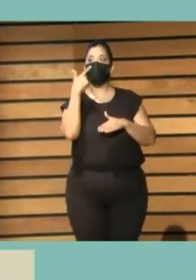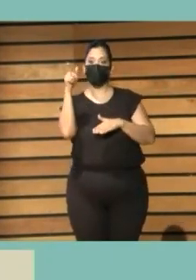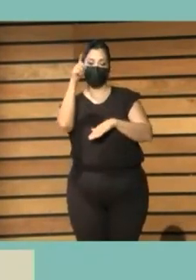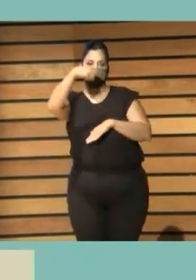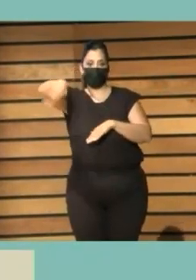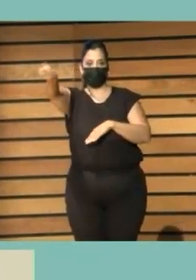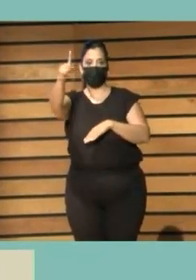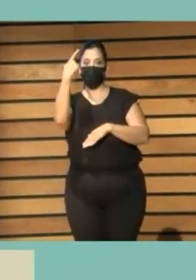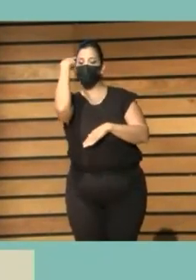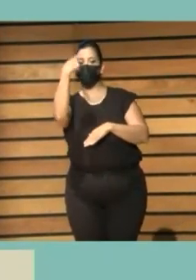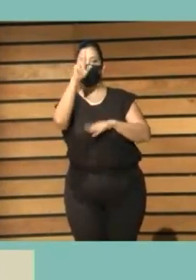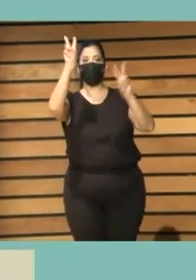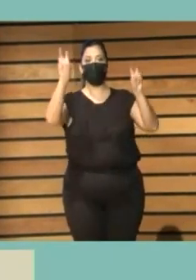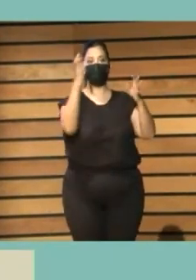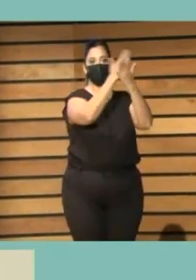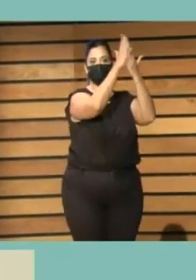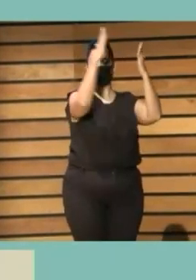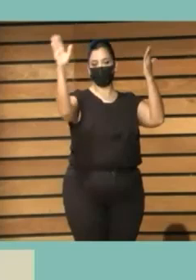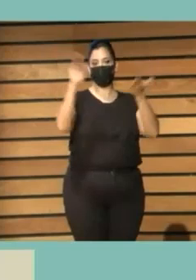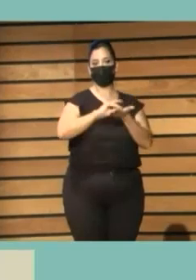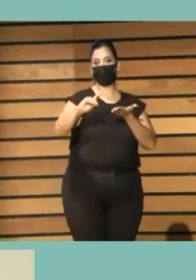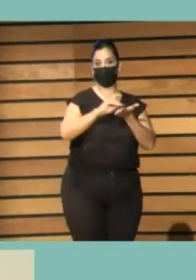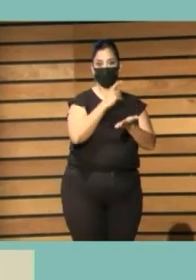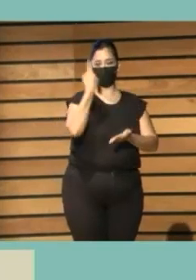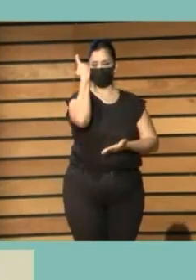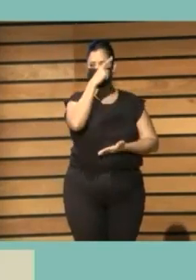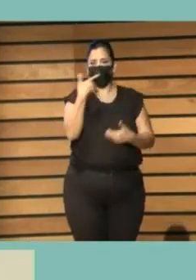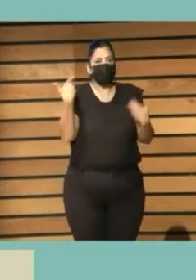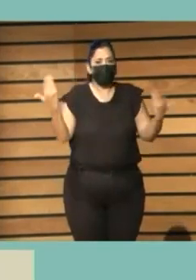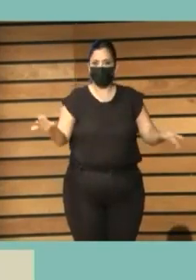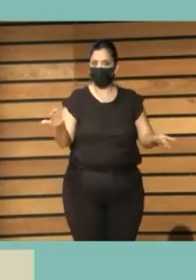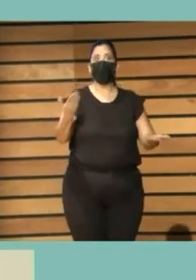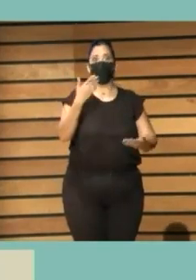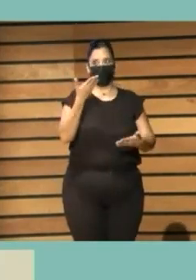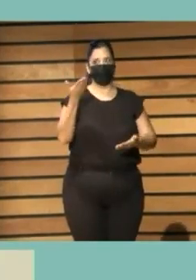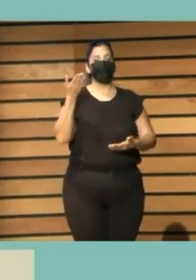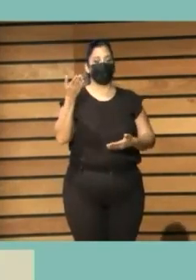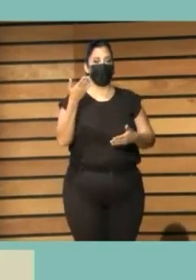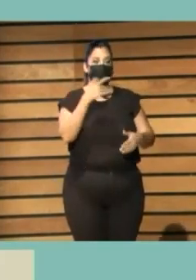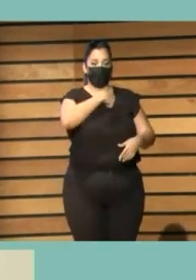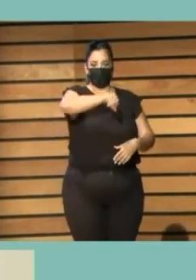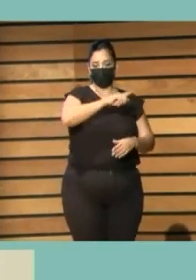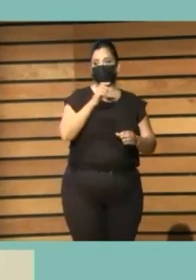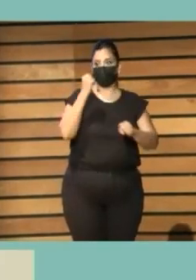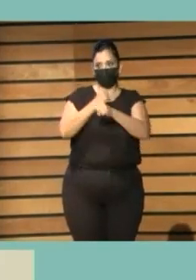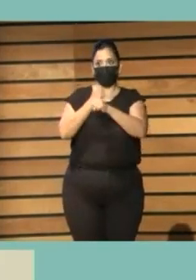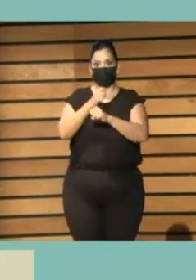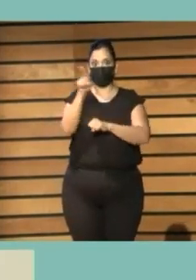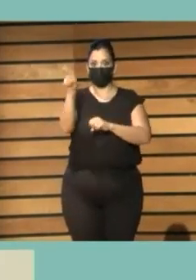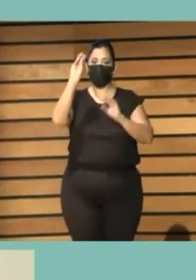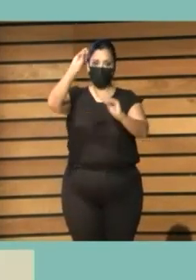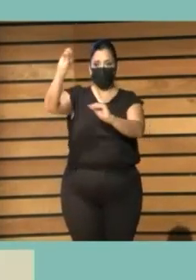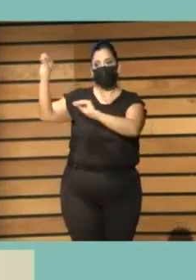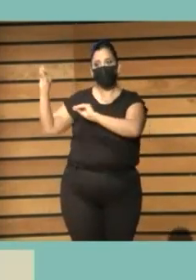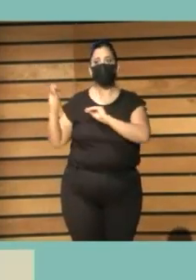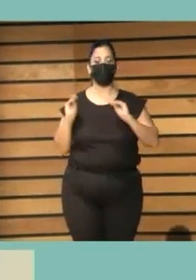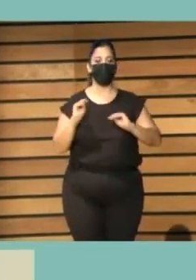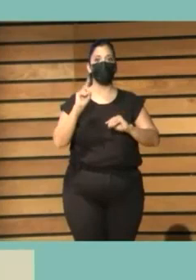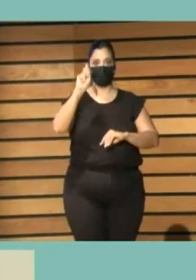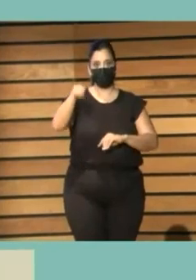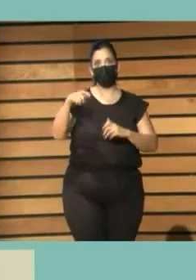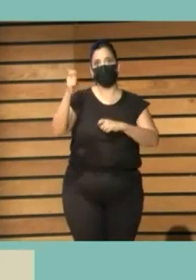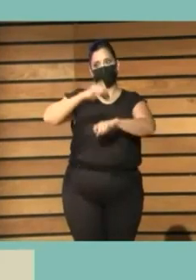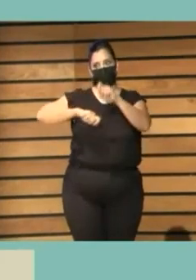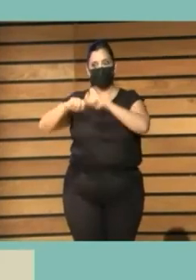a través de una consulta, en el caso en el que sea necesario un programa de actualización de las competencias digitales propias de los